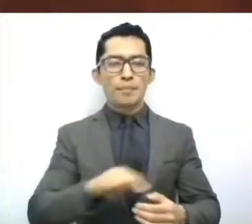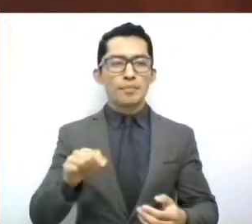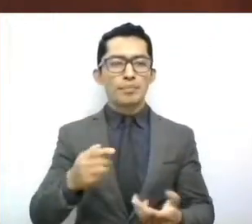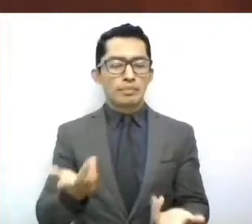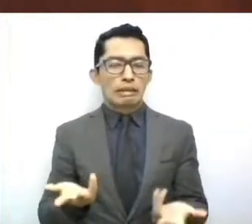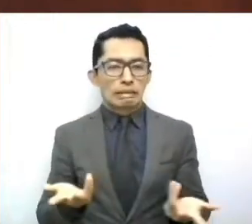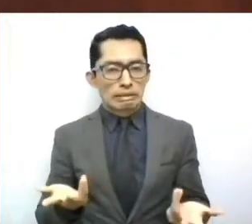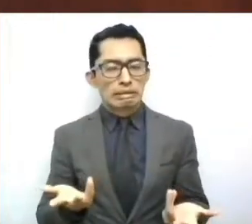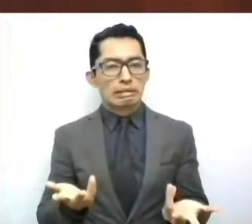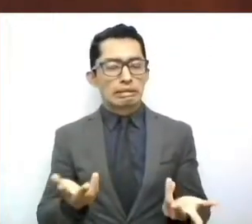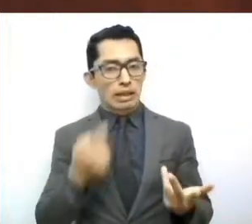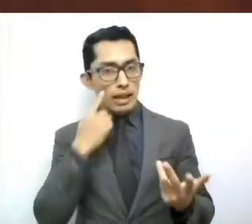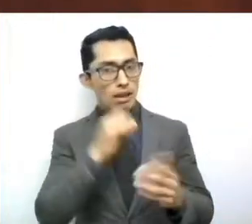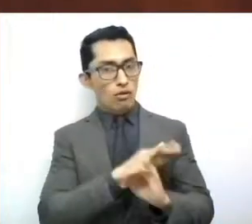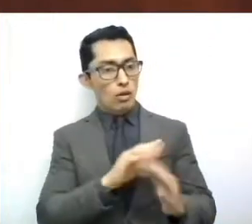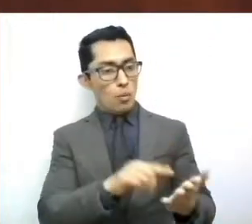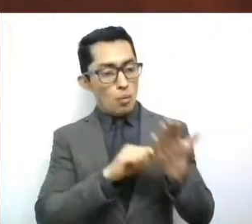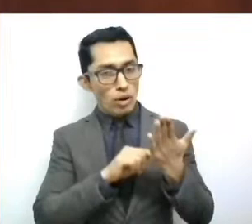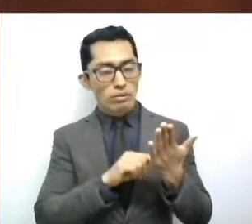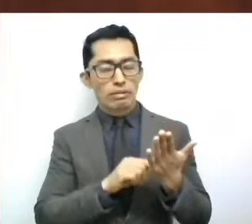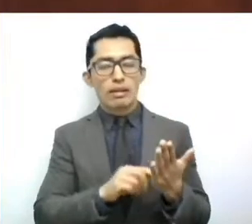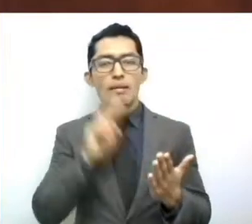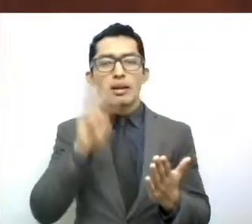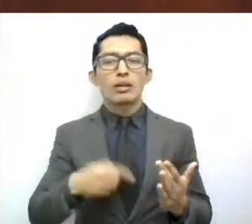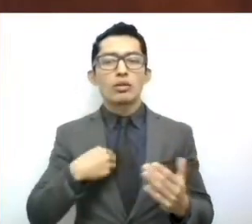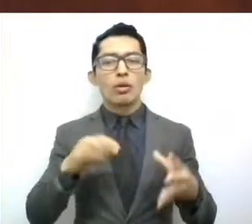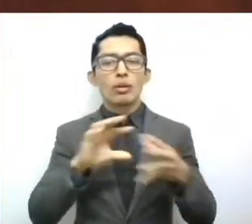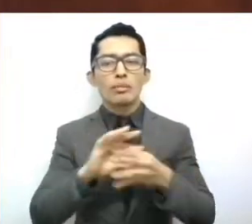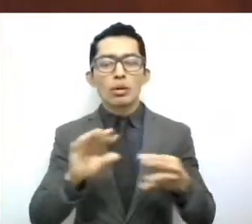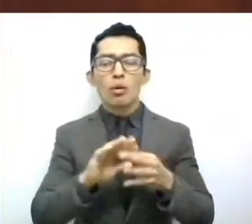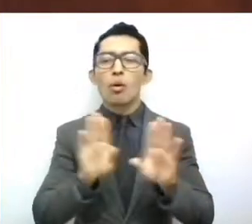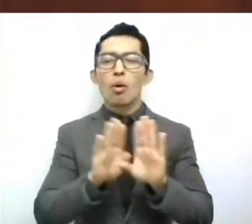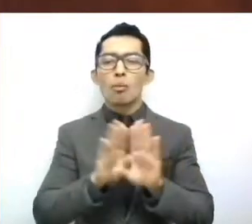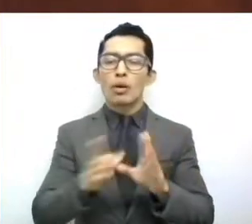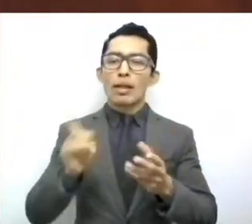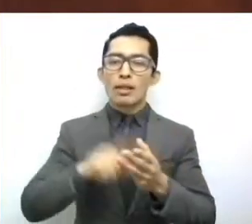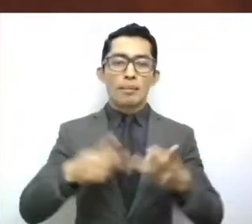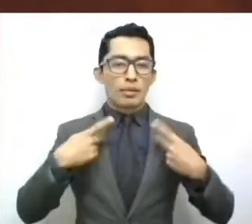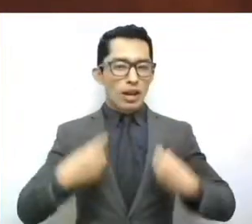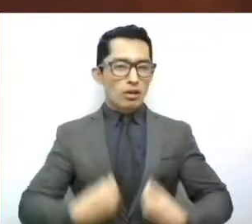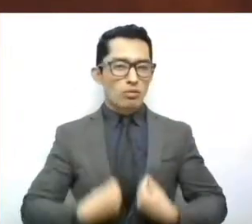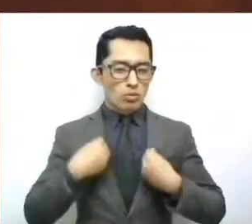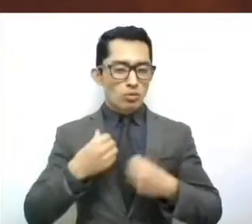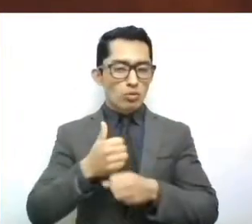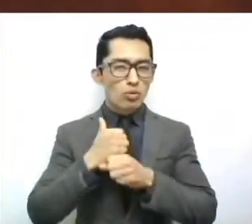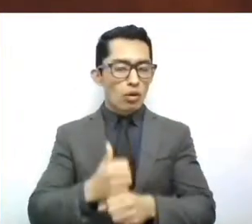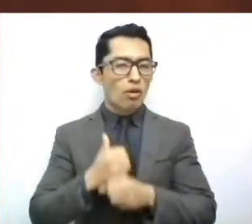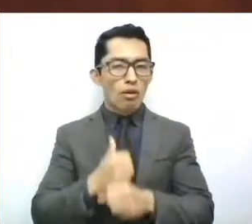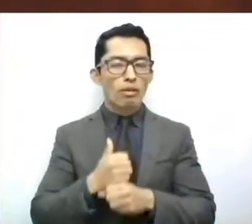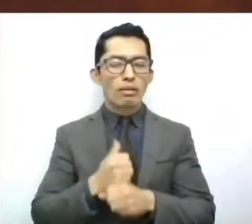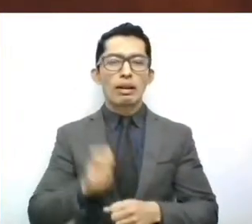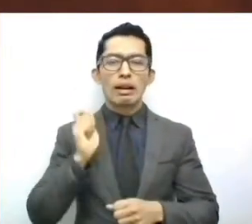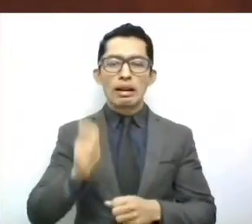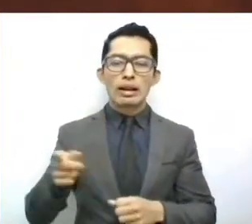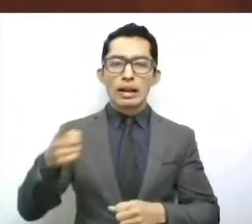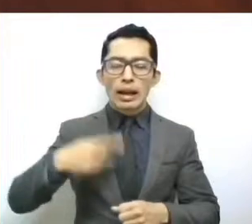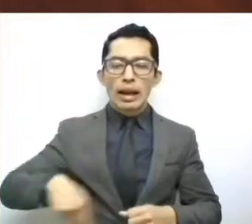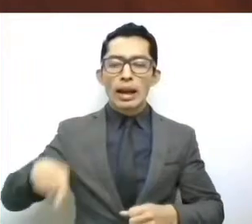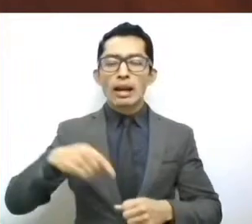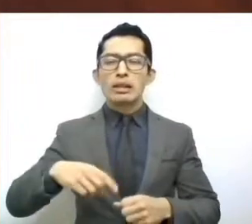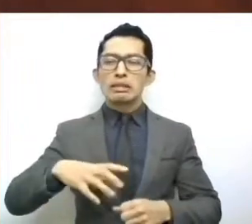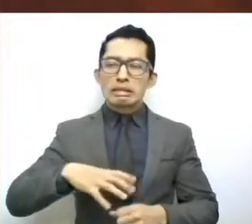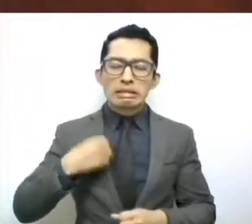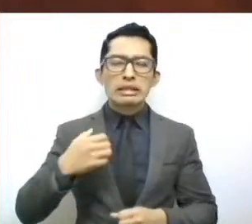de verdad, cómo les decimos a las familias de estas víctimas que su búsqueda de justicia pasa por